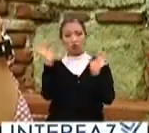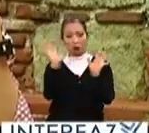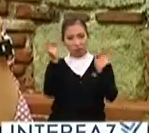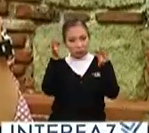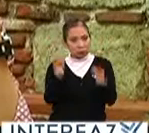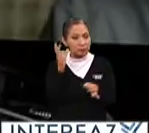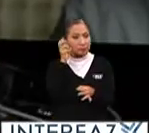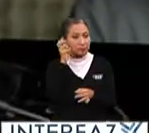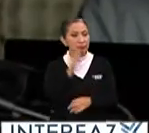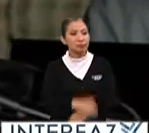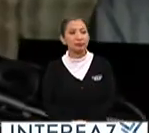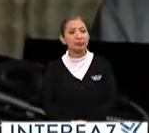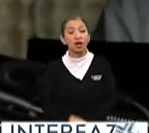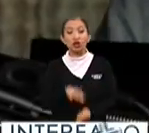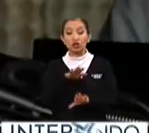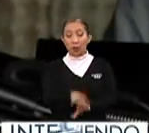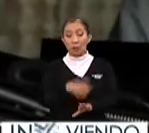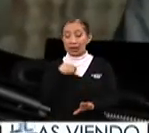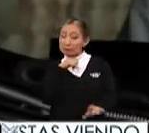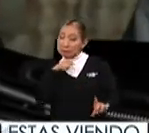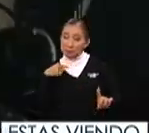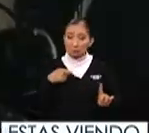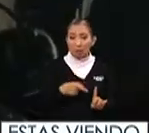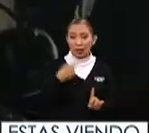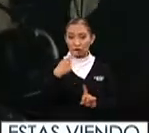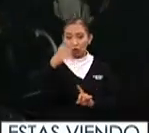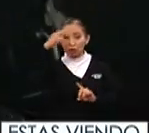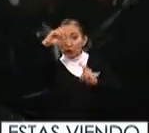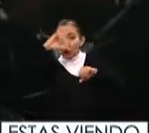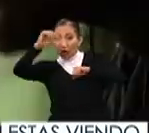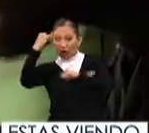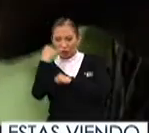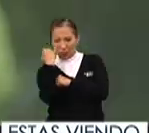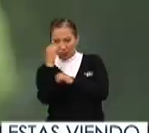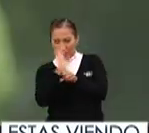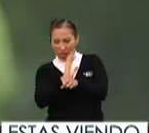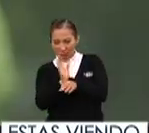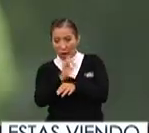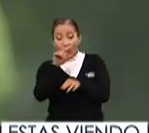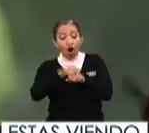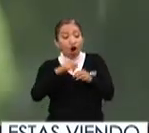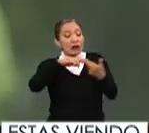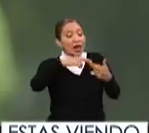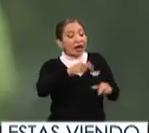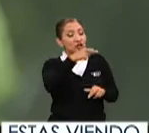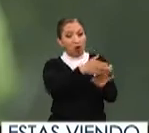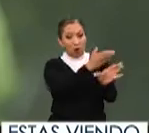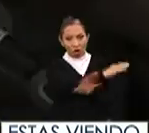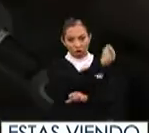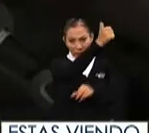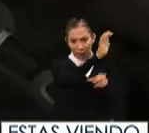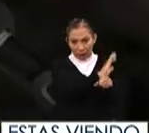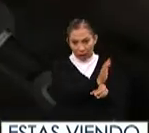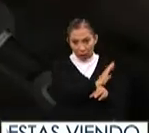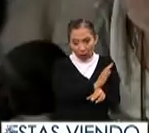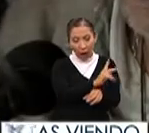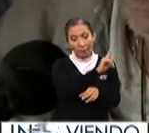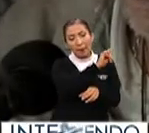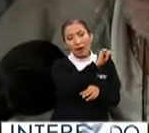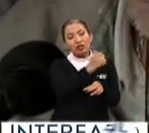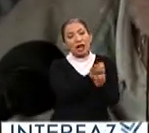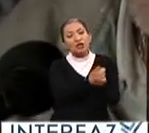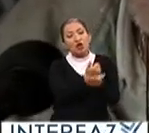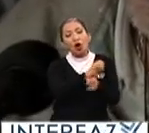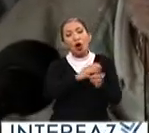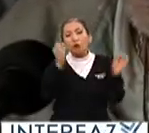escucharlo. Respecto a la particularidad de Sueño en otro idioma, en relación con sus producciones anteriores, Párpados Azules y